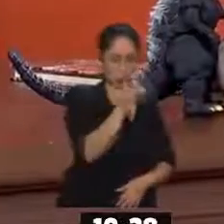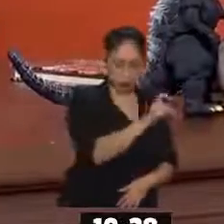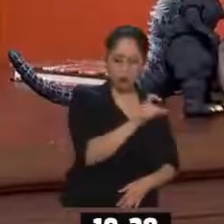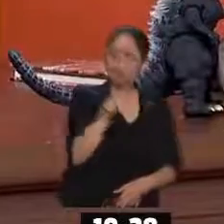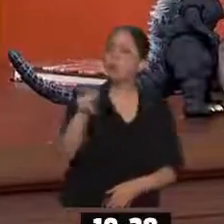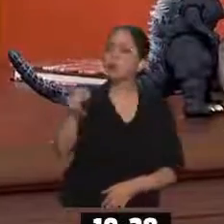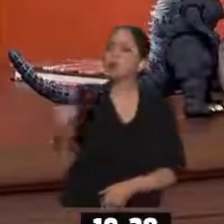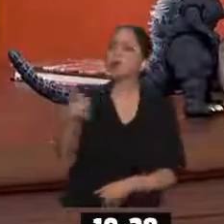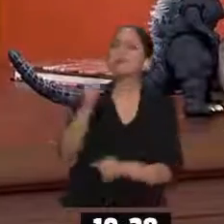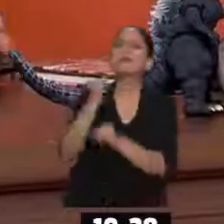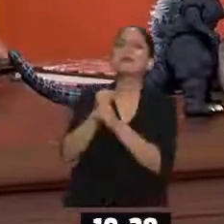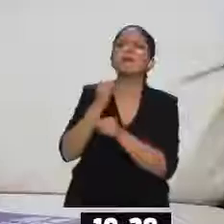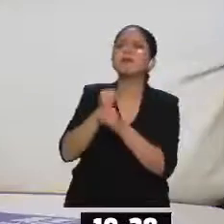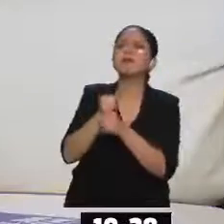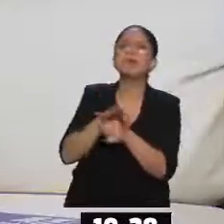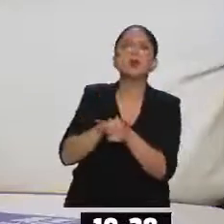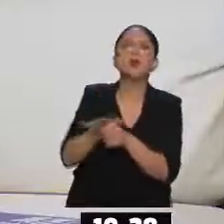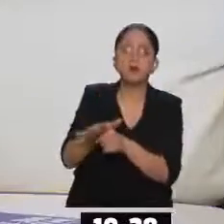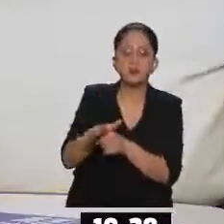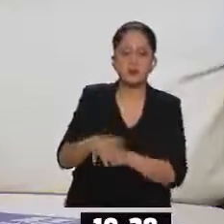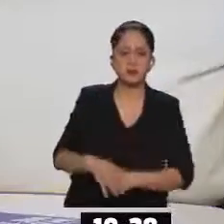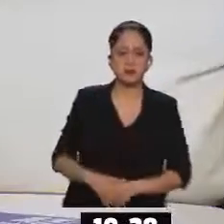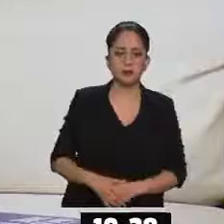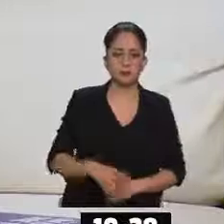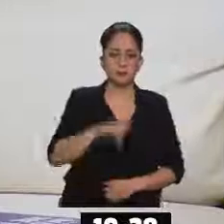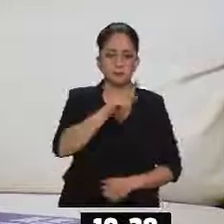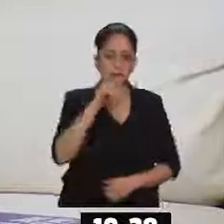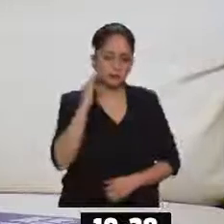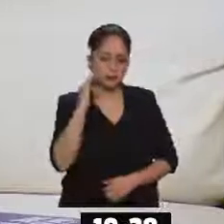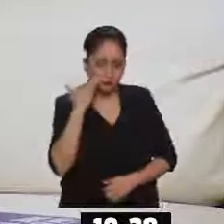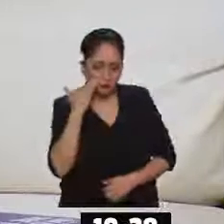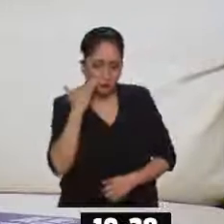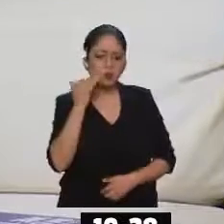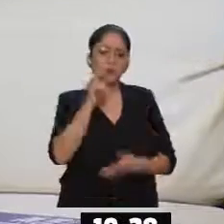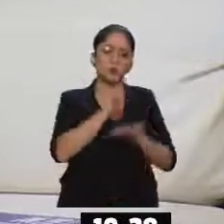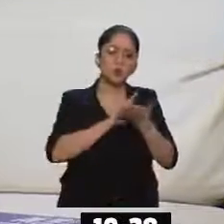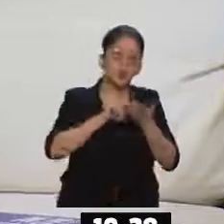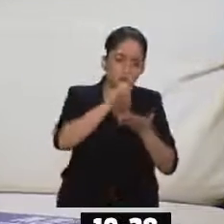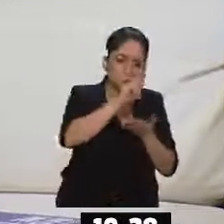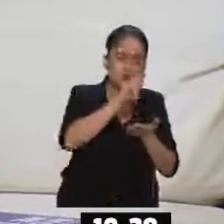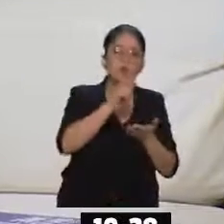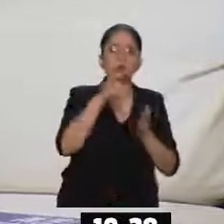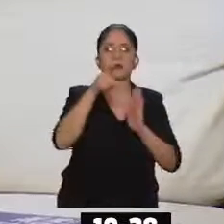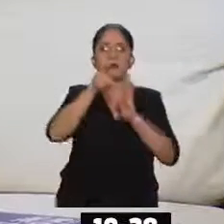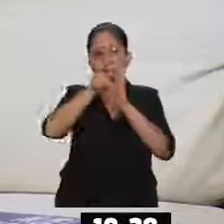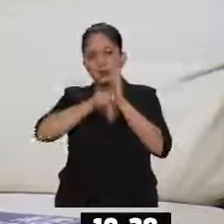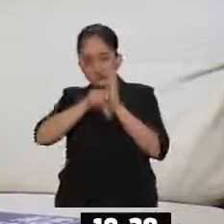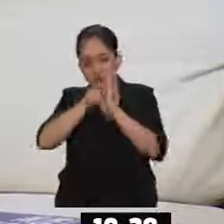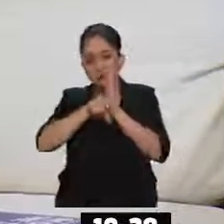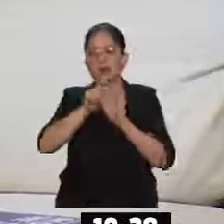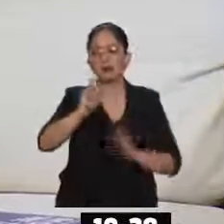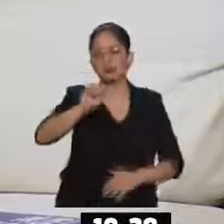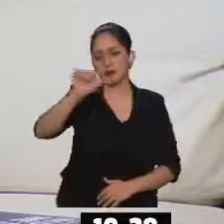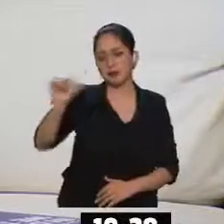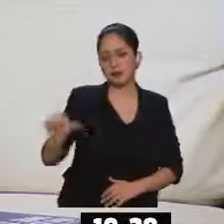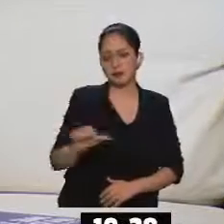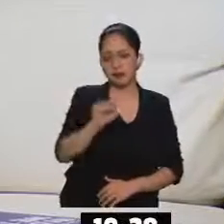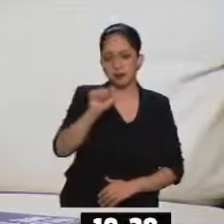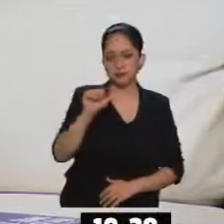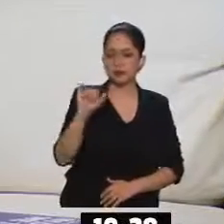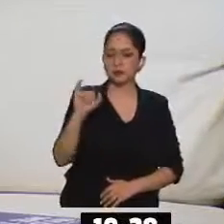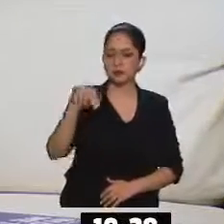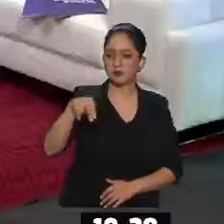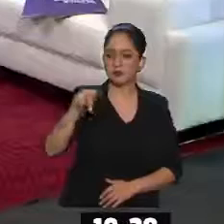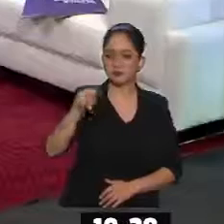pero las tuyas tujitas. las mías también pueden seguir en Facebook y Twitter, que son las que más uso. Instagram como arroba Inti Cordera.